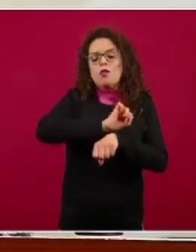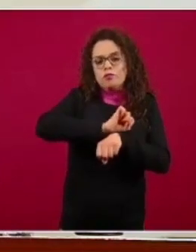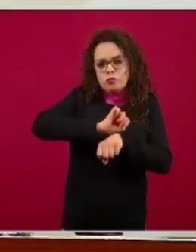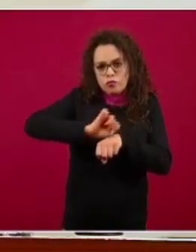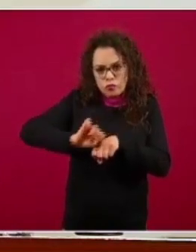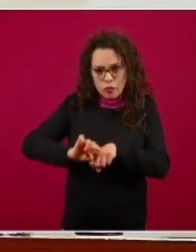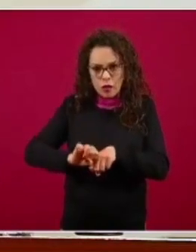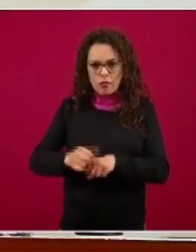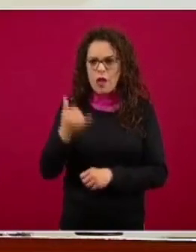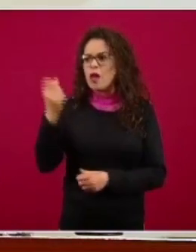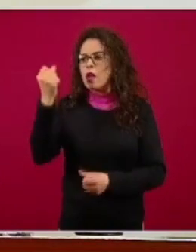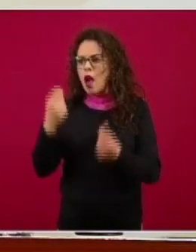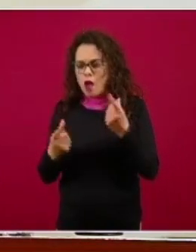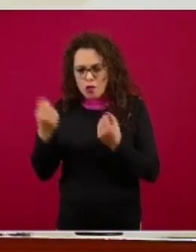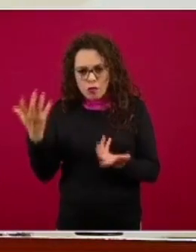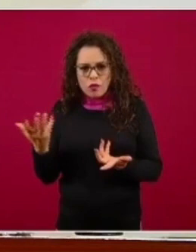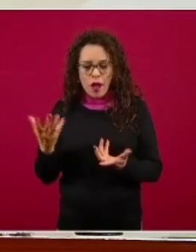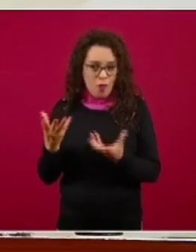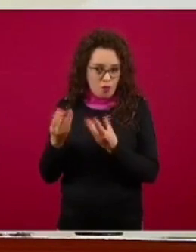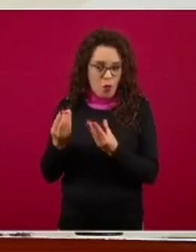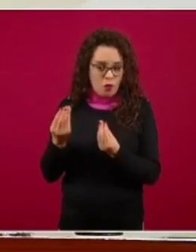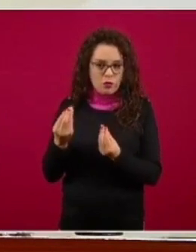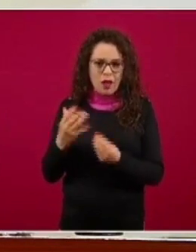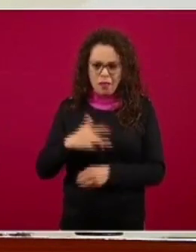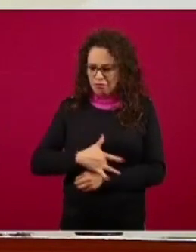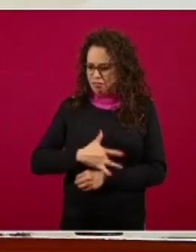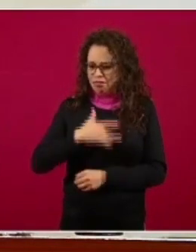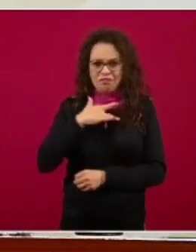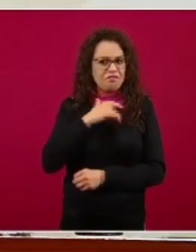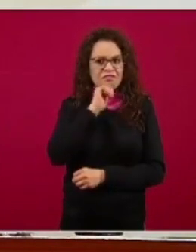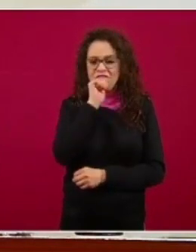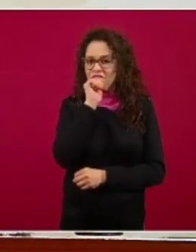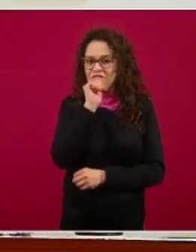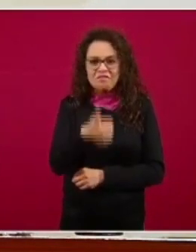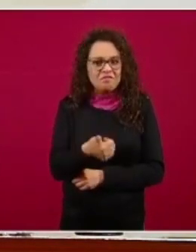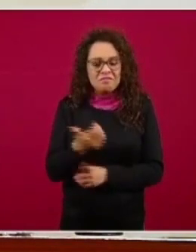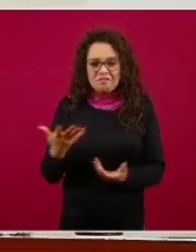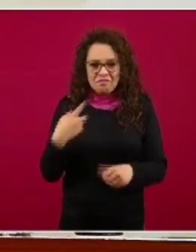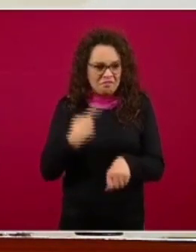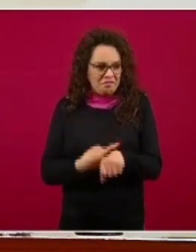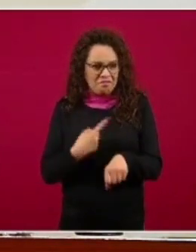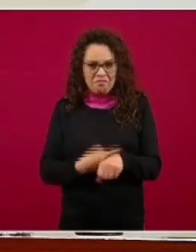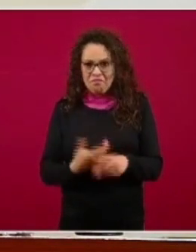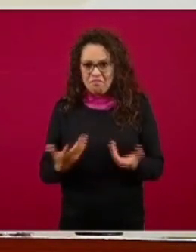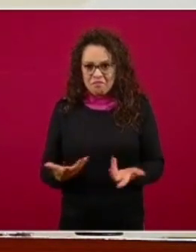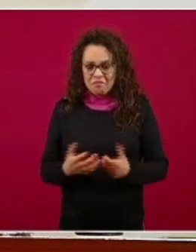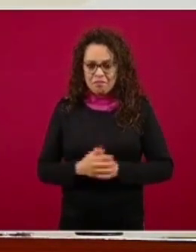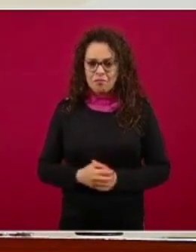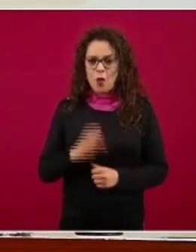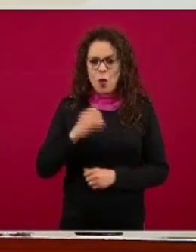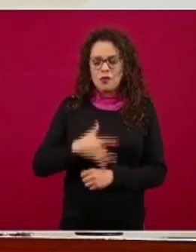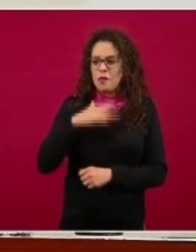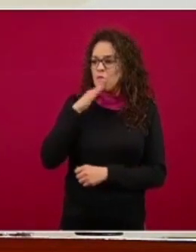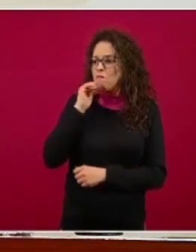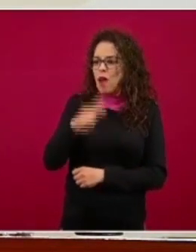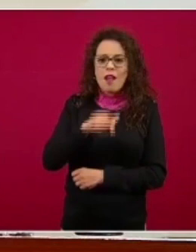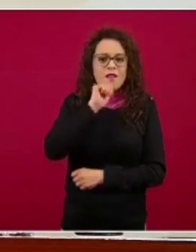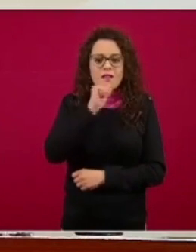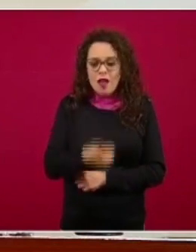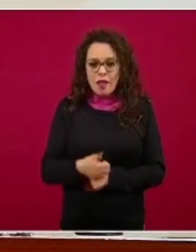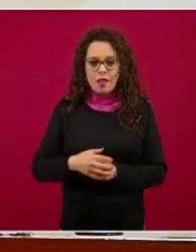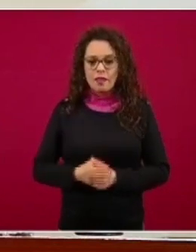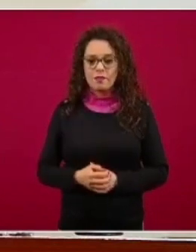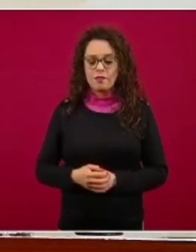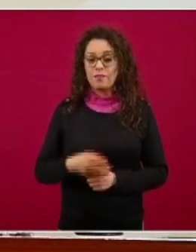asintomáticas yo creo que no tenemos claro ahorita en este momento la similitud que tengan estos datos con otras porque